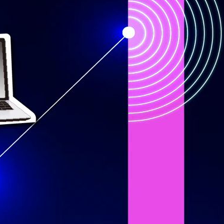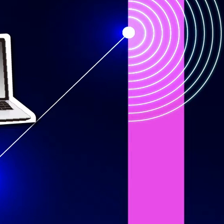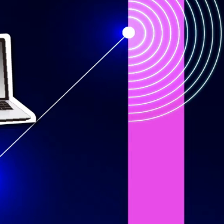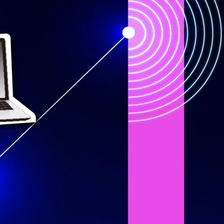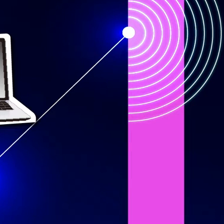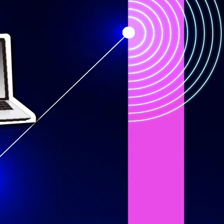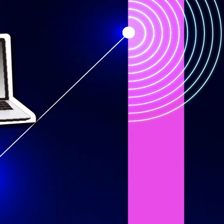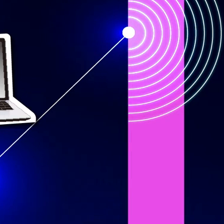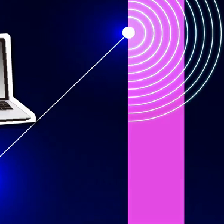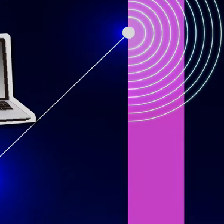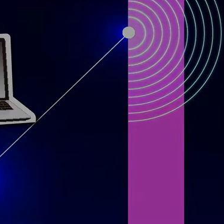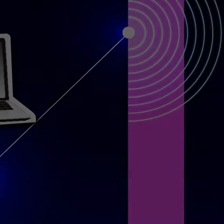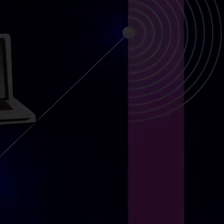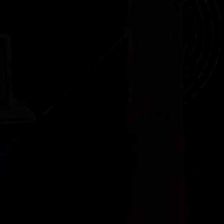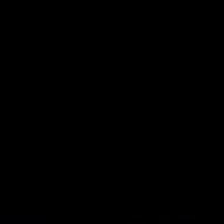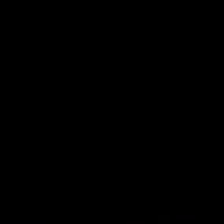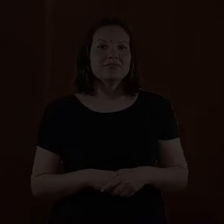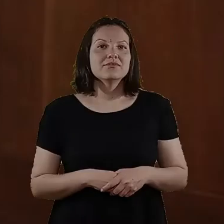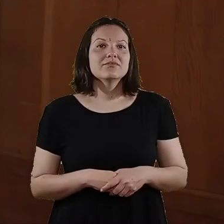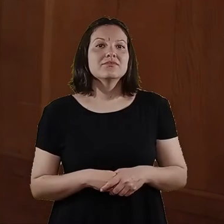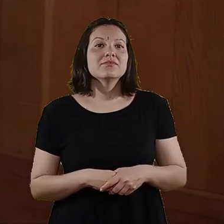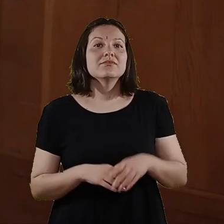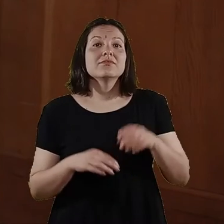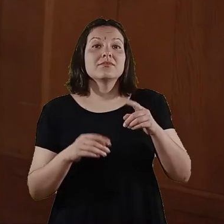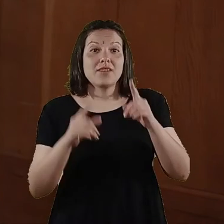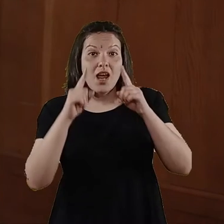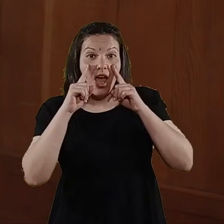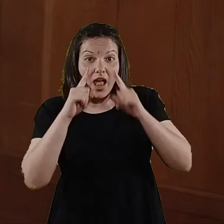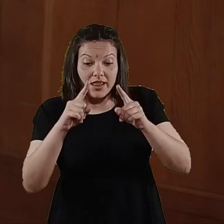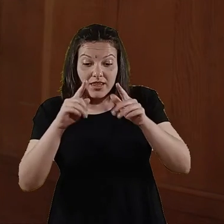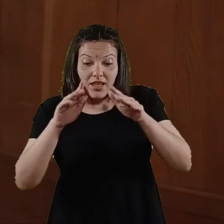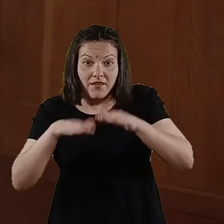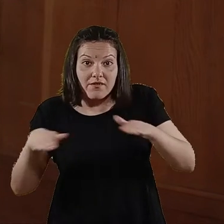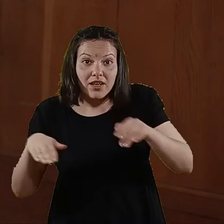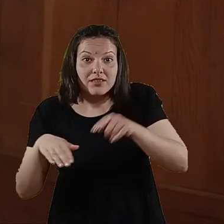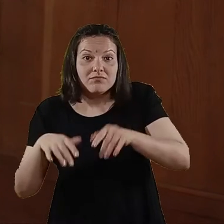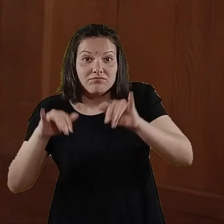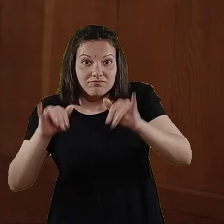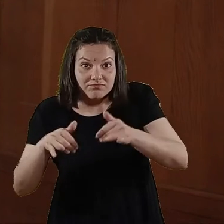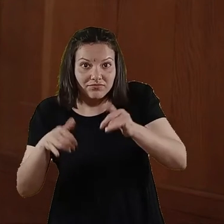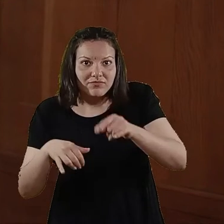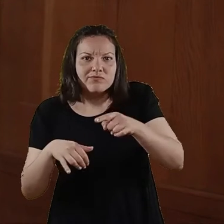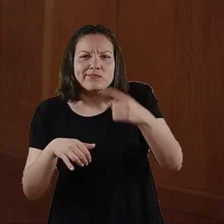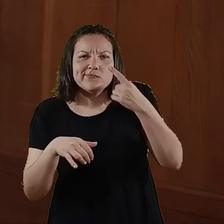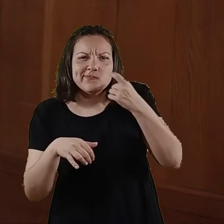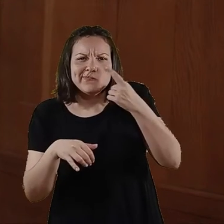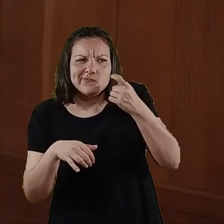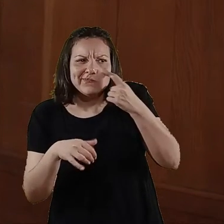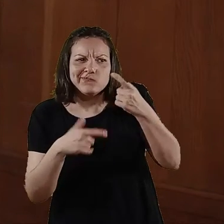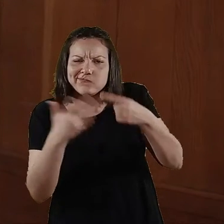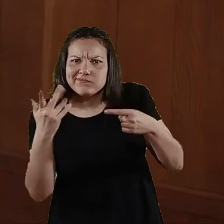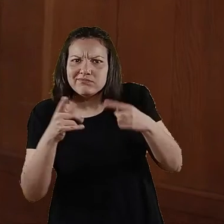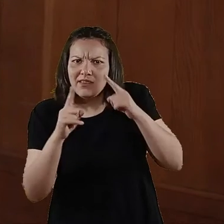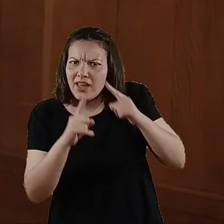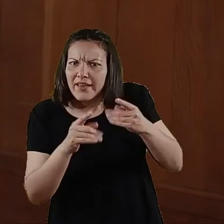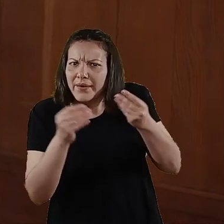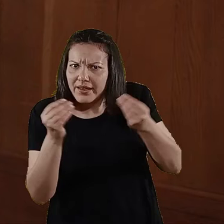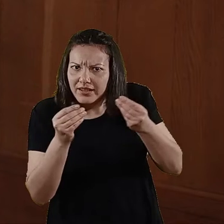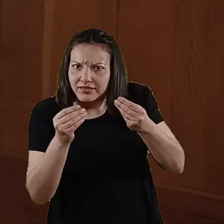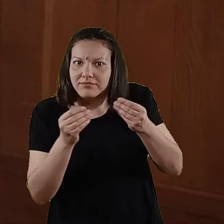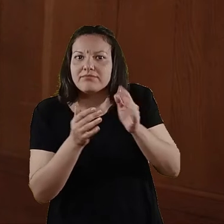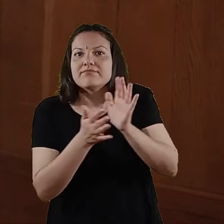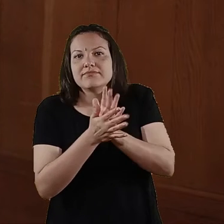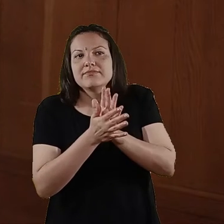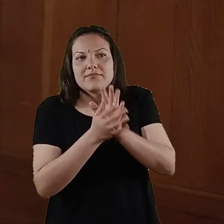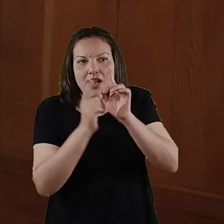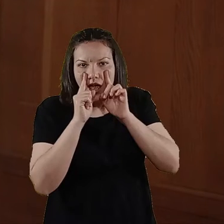¿Cuál que El alerta que deben tener las niñeces, las infancias y las adolescencias es